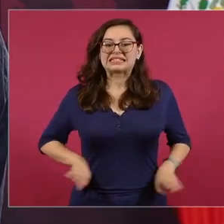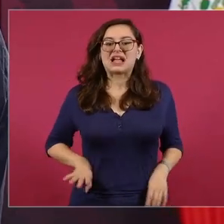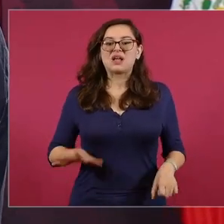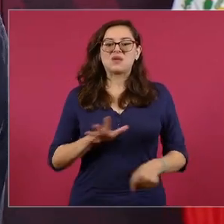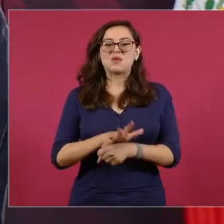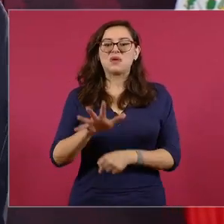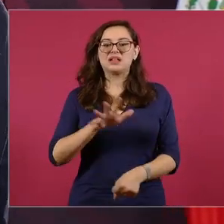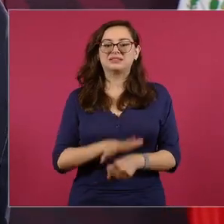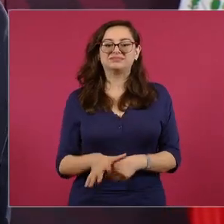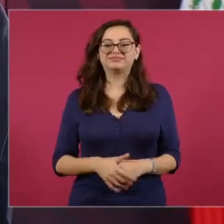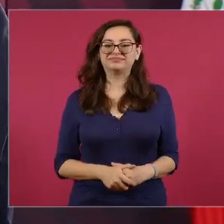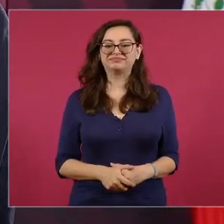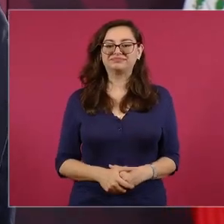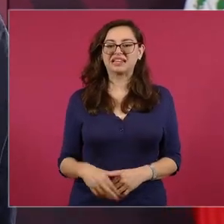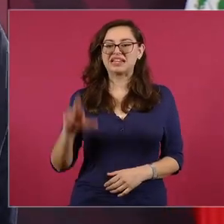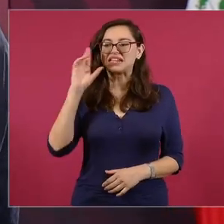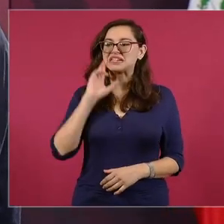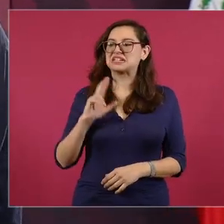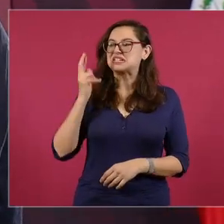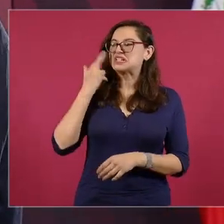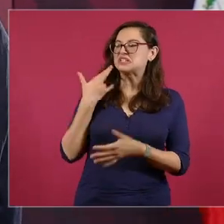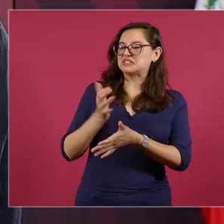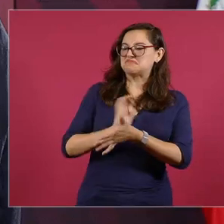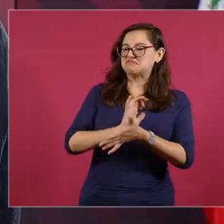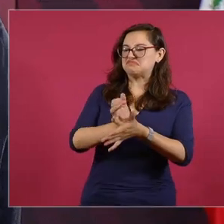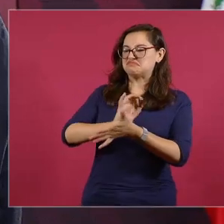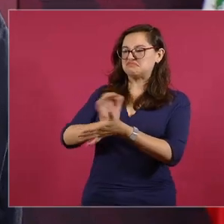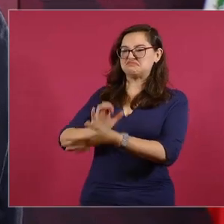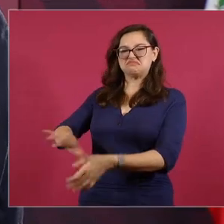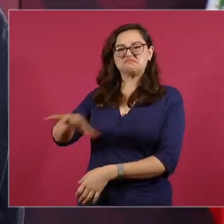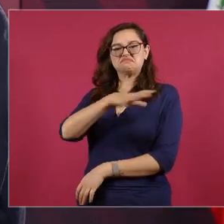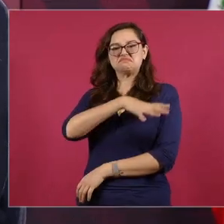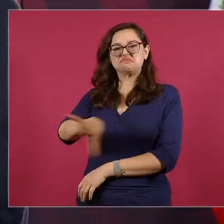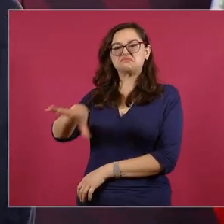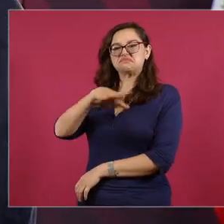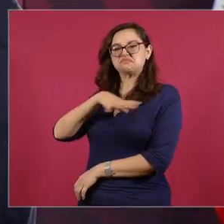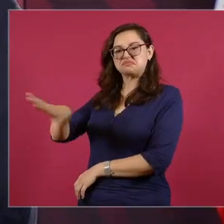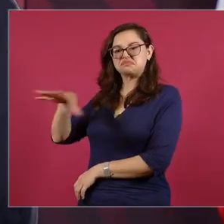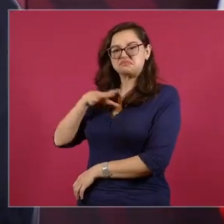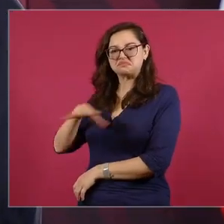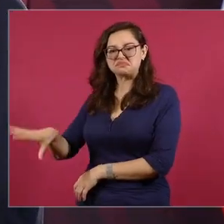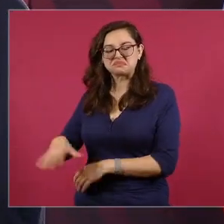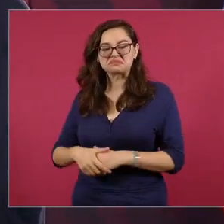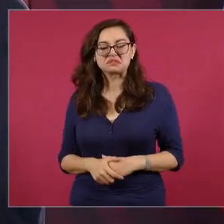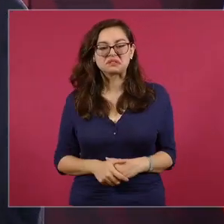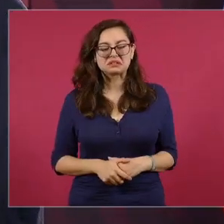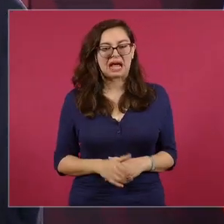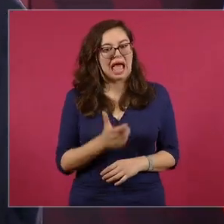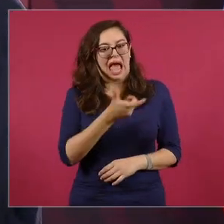ladinos diría yo y racistas